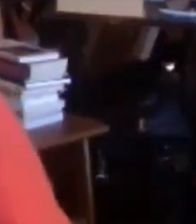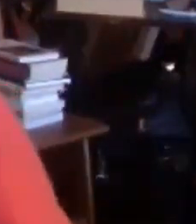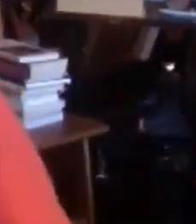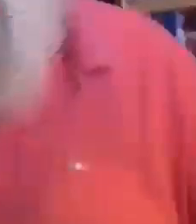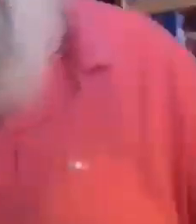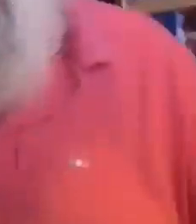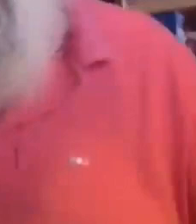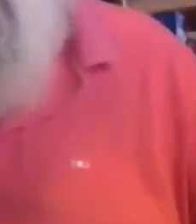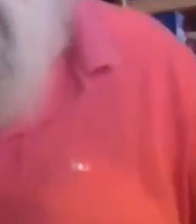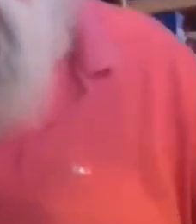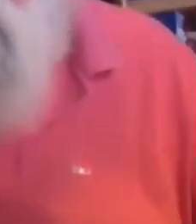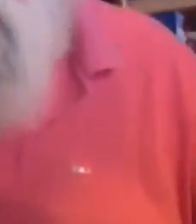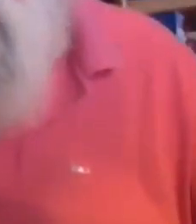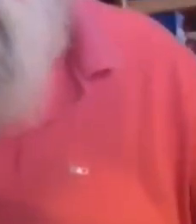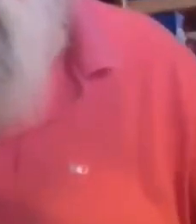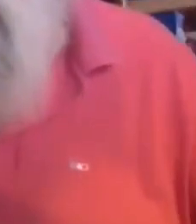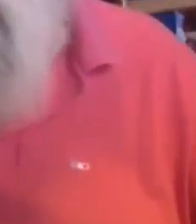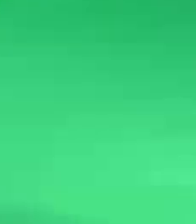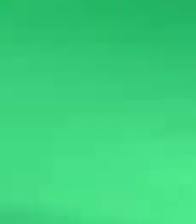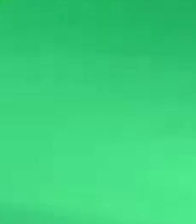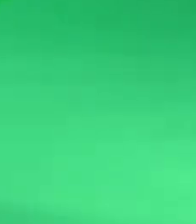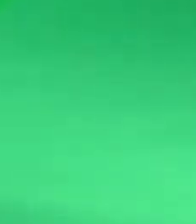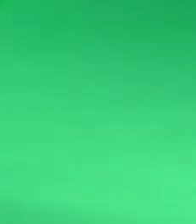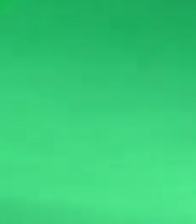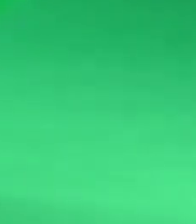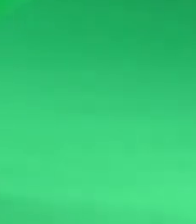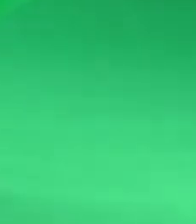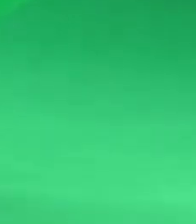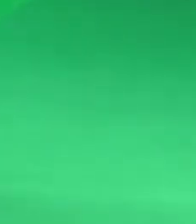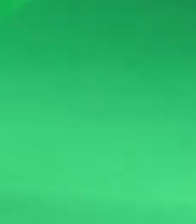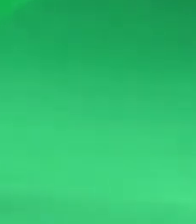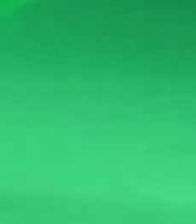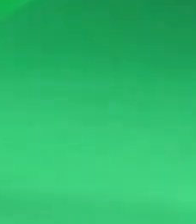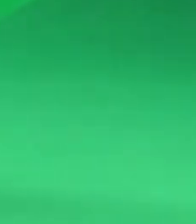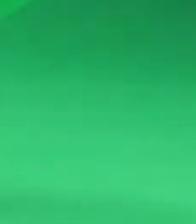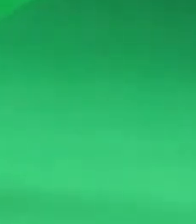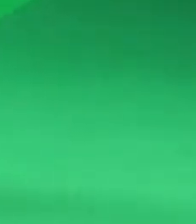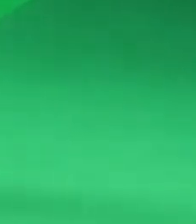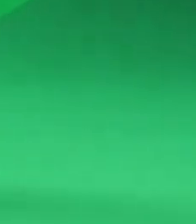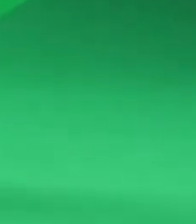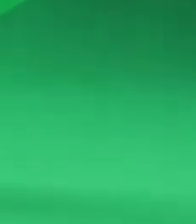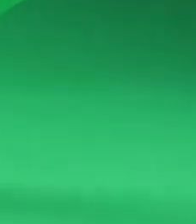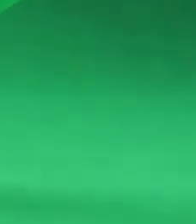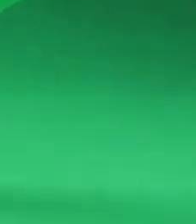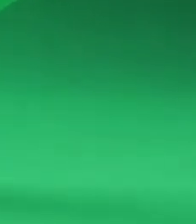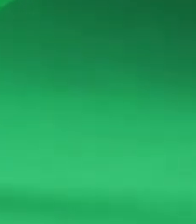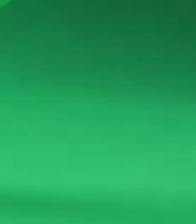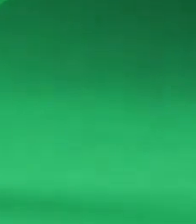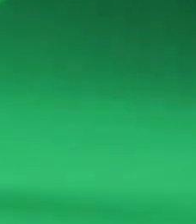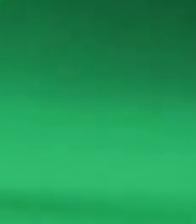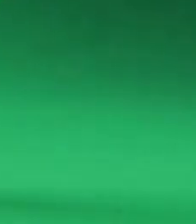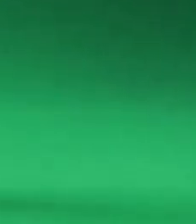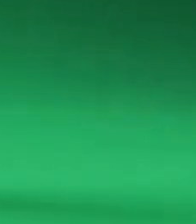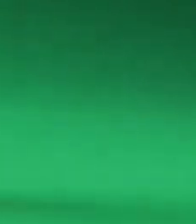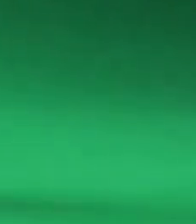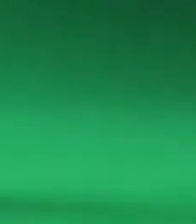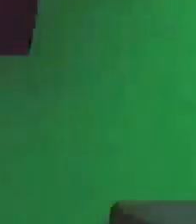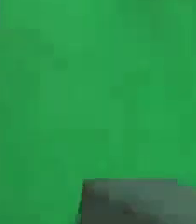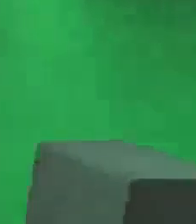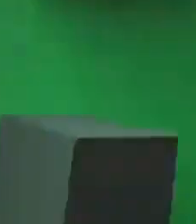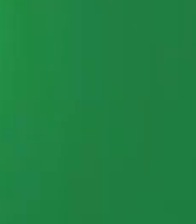falta a nosotros la ternura largo aliento jueves 21 horas